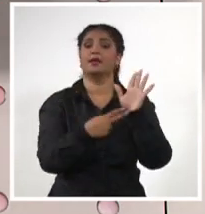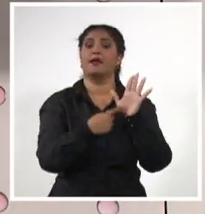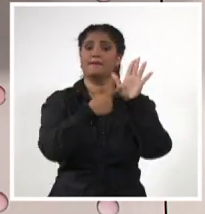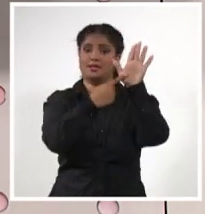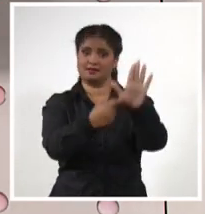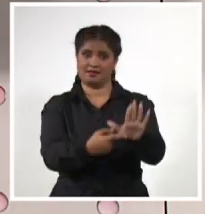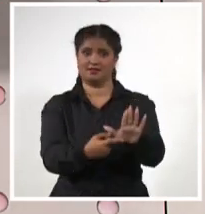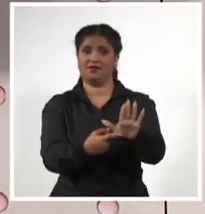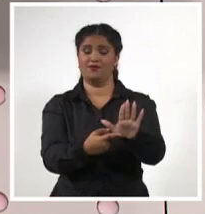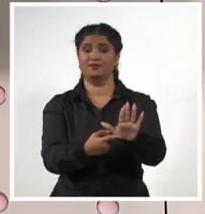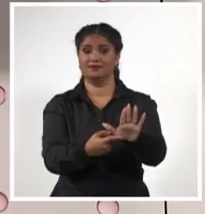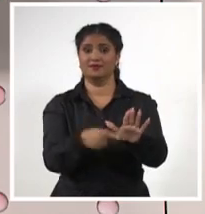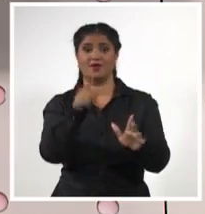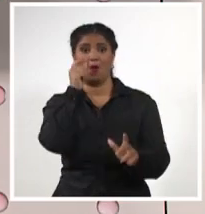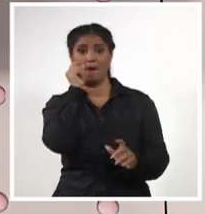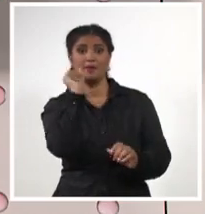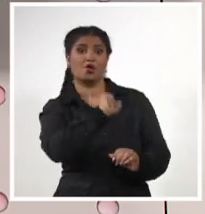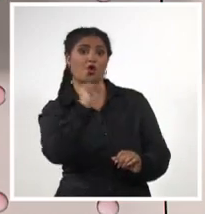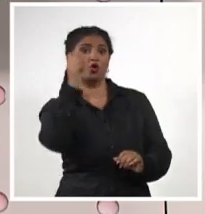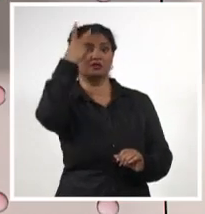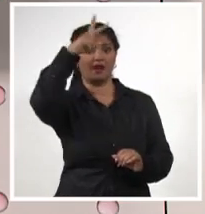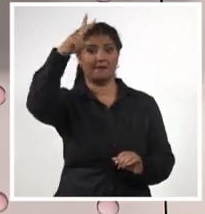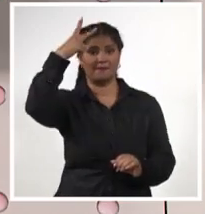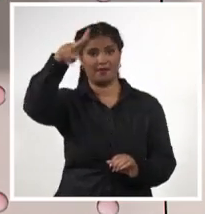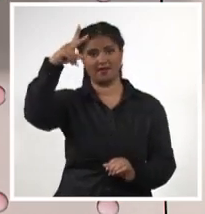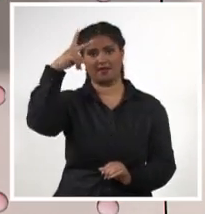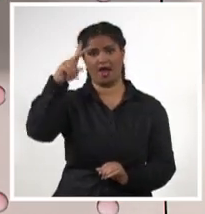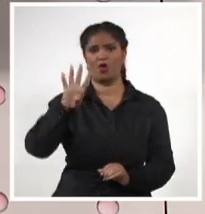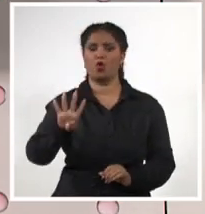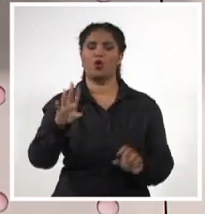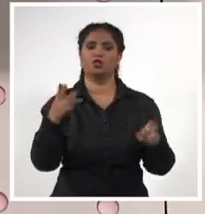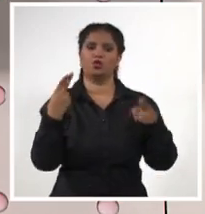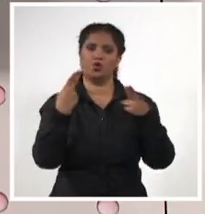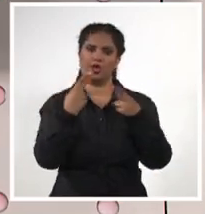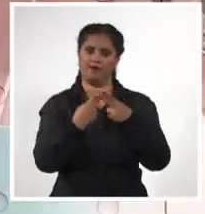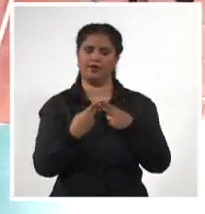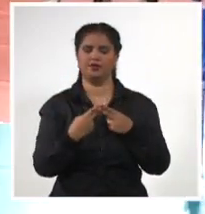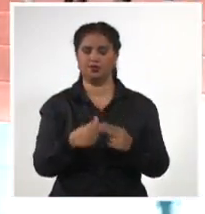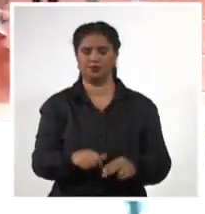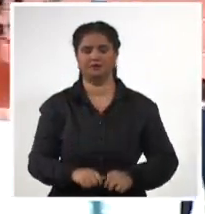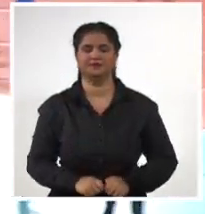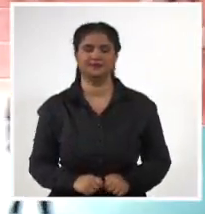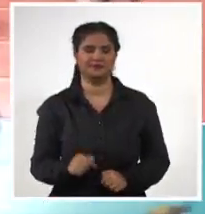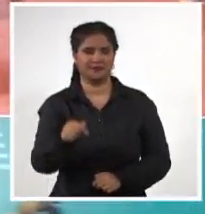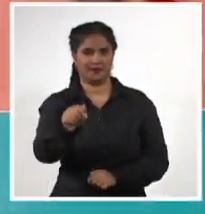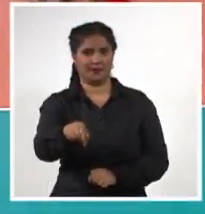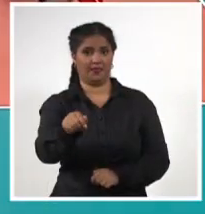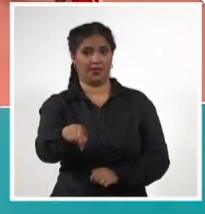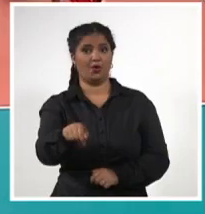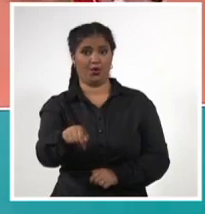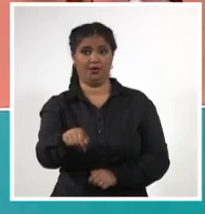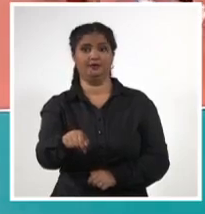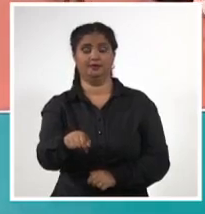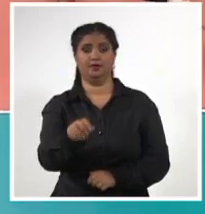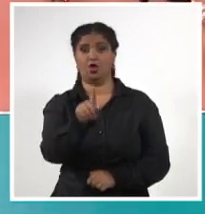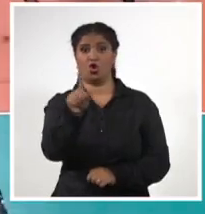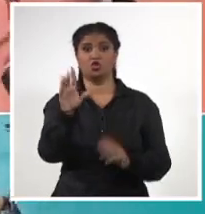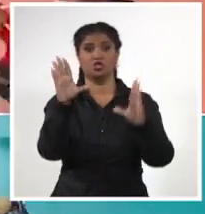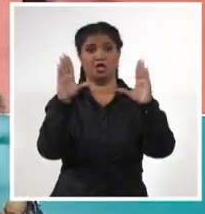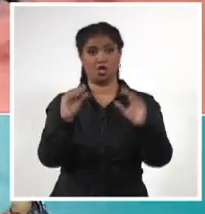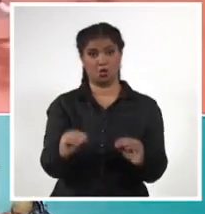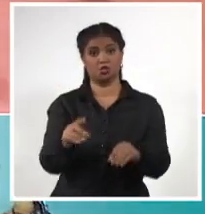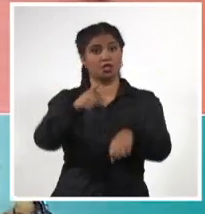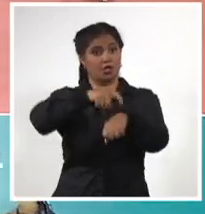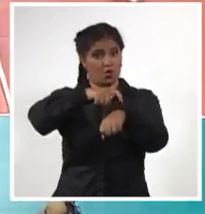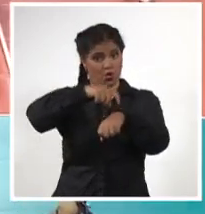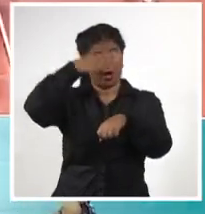superó hace parte de meses al mexicano Josh Manreyes en cuatro asaltos por la vía rápida. Y hoy también, específicamente a las once de la noche, hora de nuestro